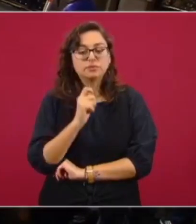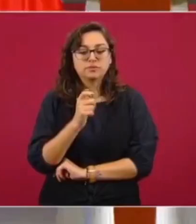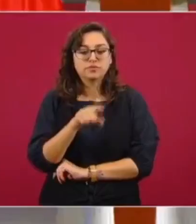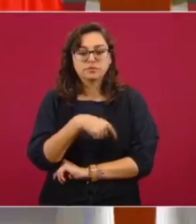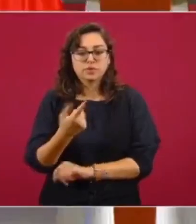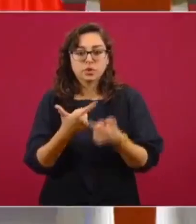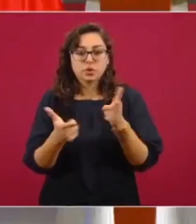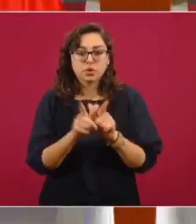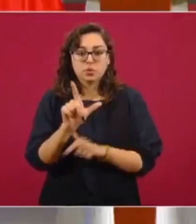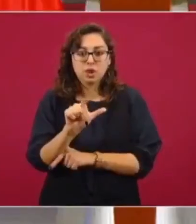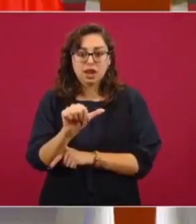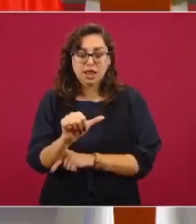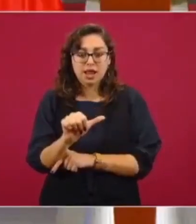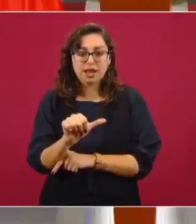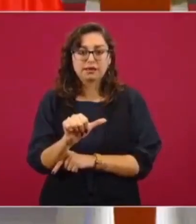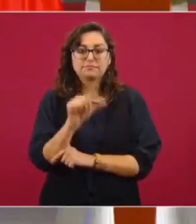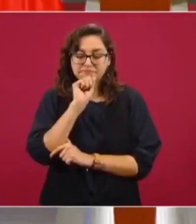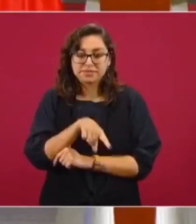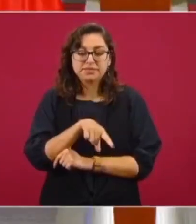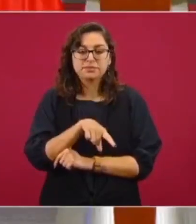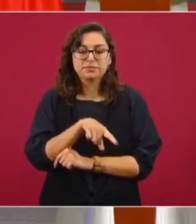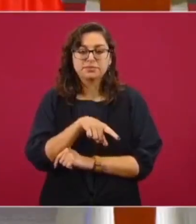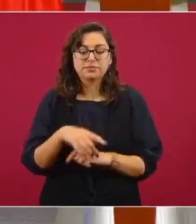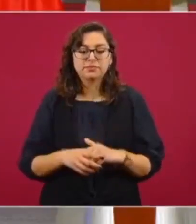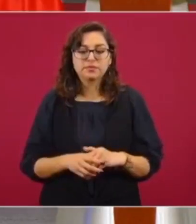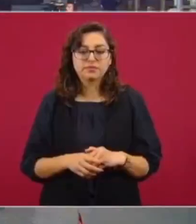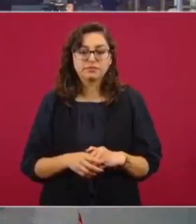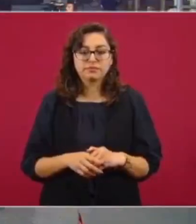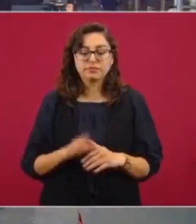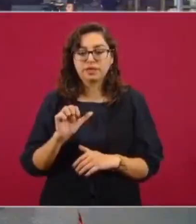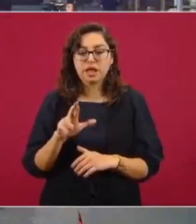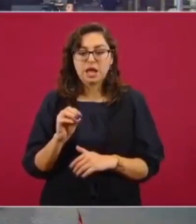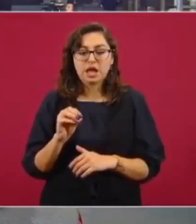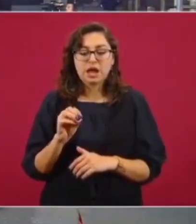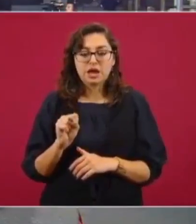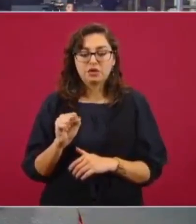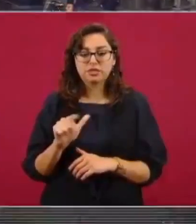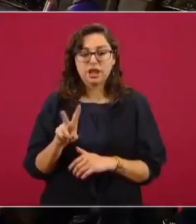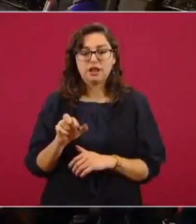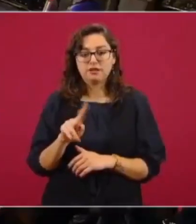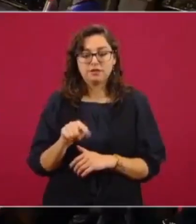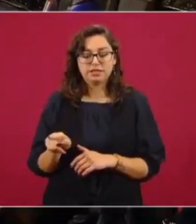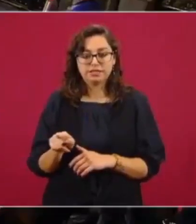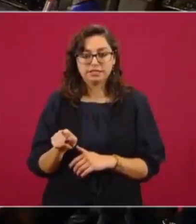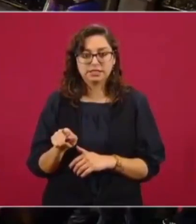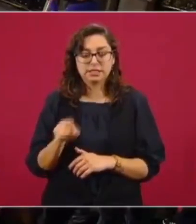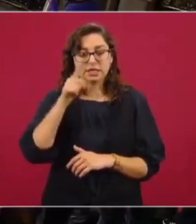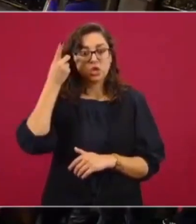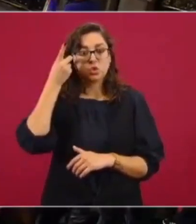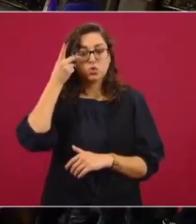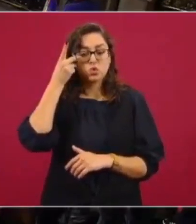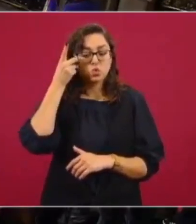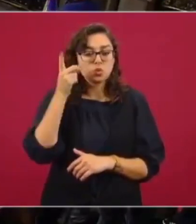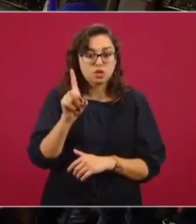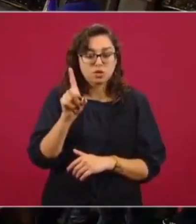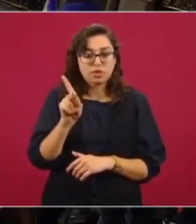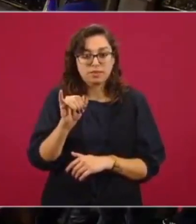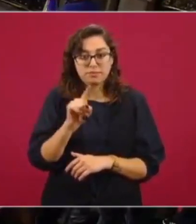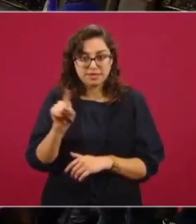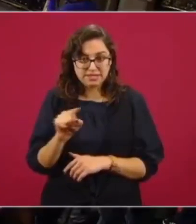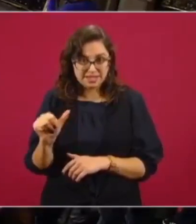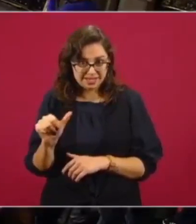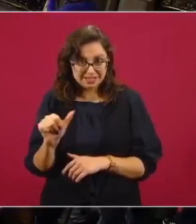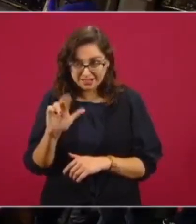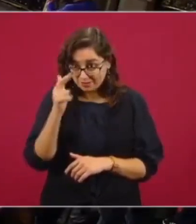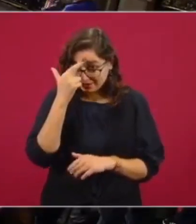Grupo Lala de Eduardo Tricio y Aéreo México. Luego Carlos Álvarez Bermejillo, este es dueño de PISA, ¿se acuerdan de los medicamentos?